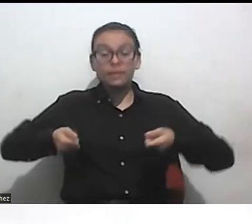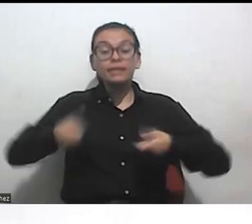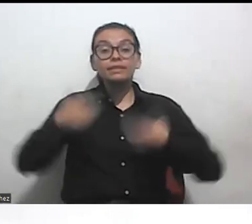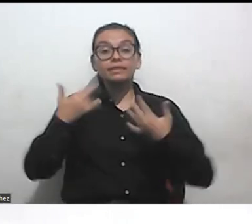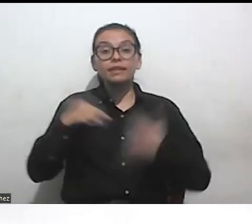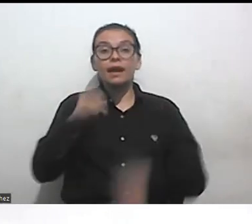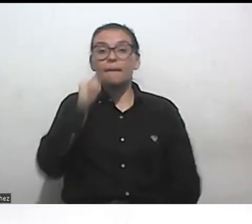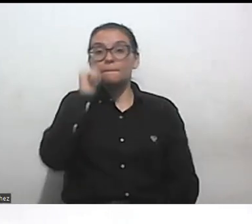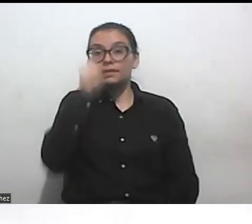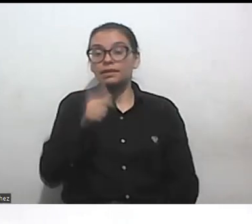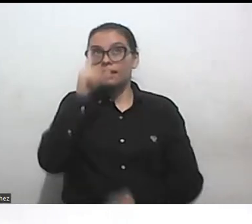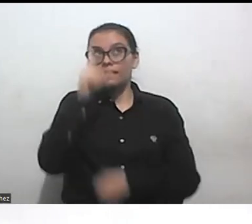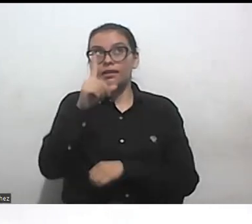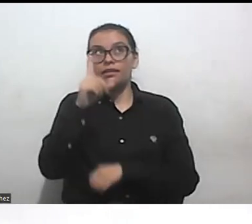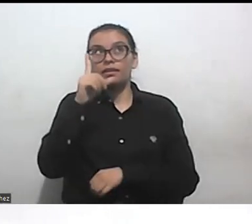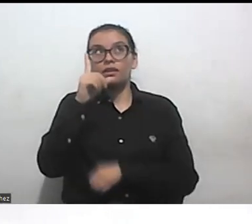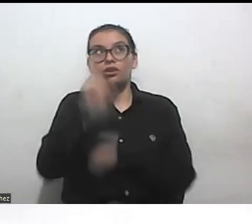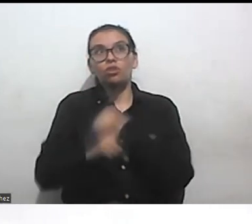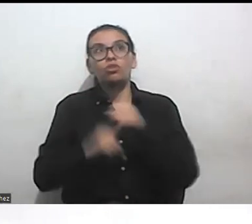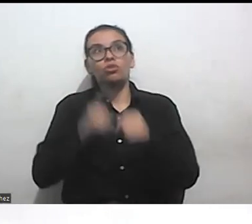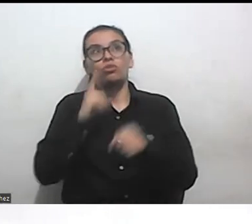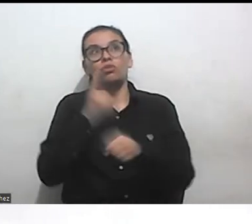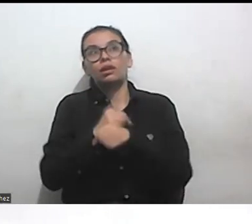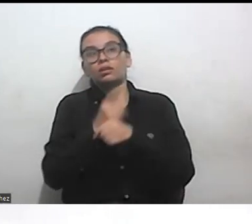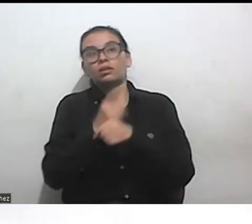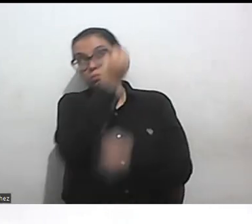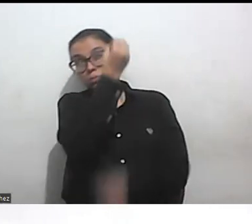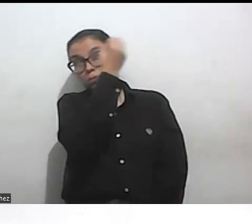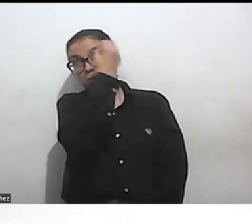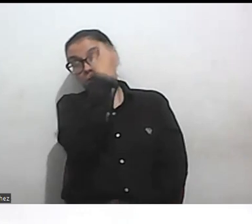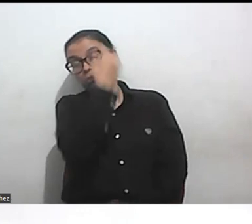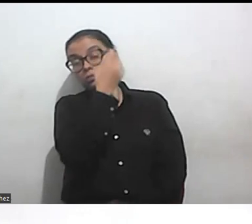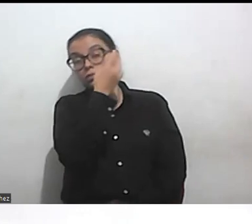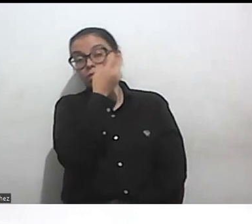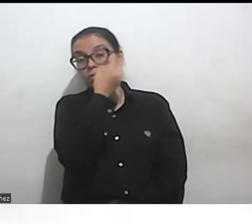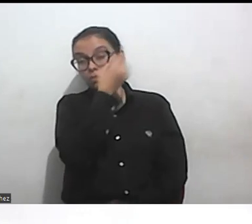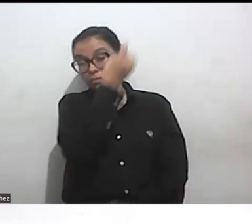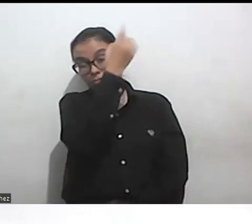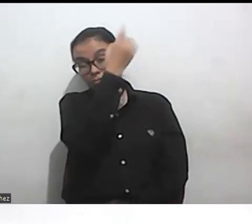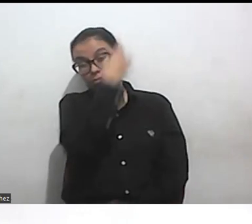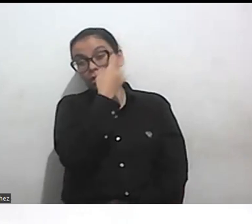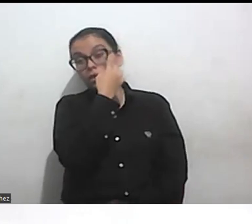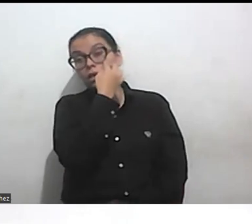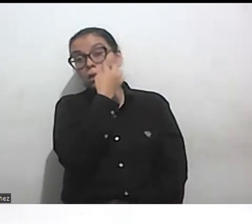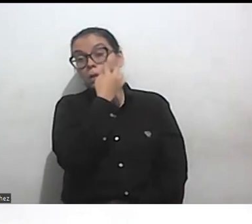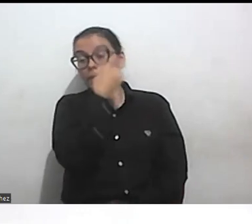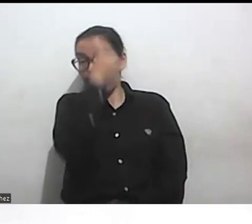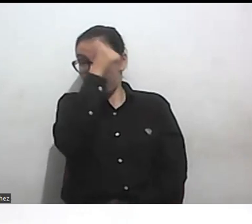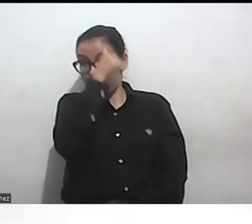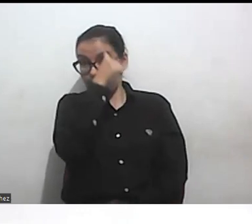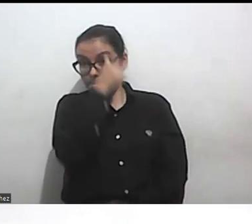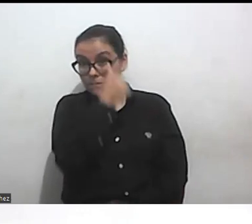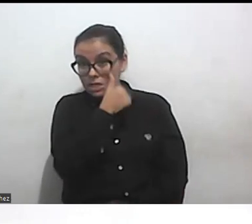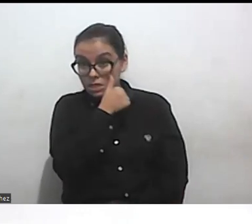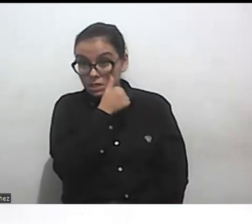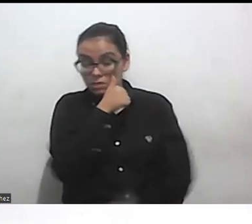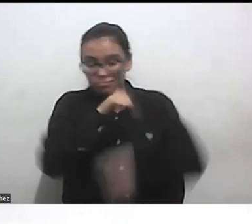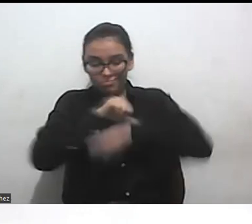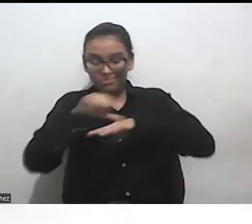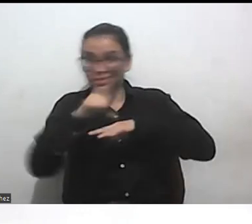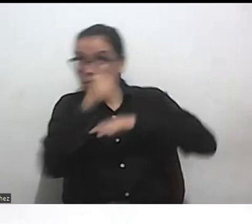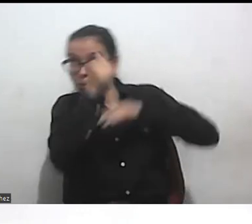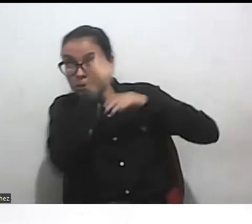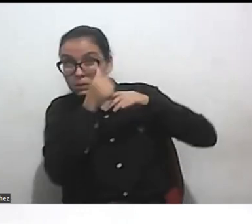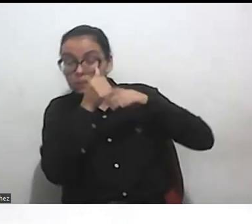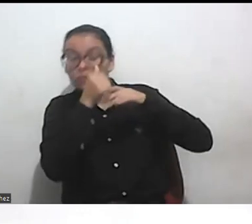año que me cayó un sucio en el ojo y a raíz de eso pues tuvieron que hacerme una creptomía tenía que esperar un